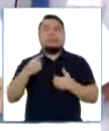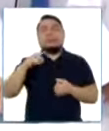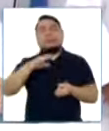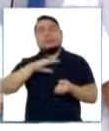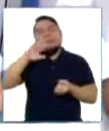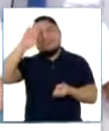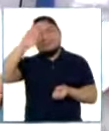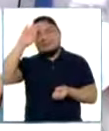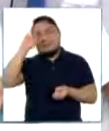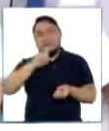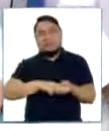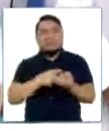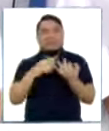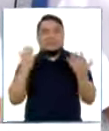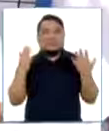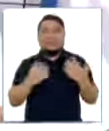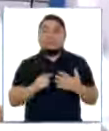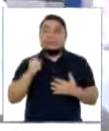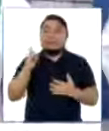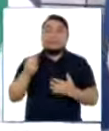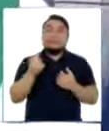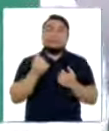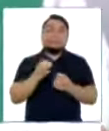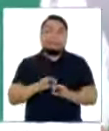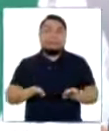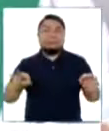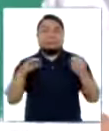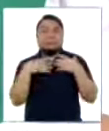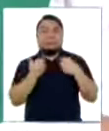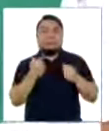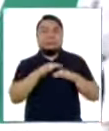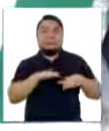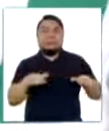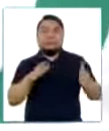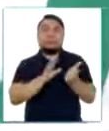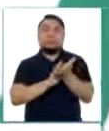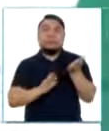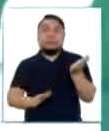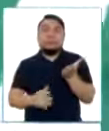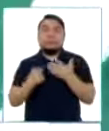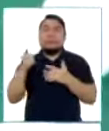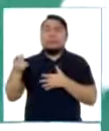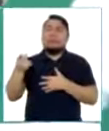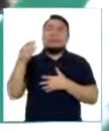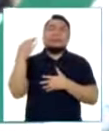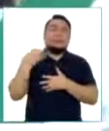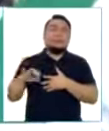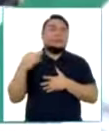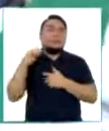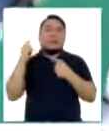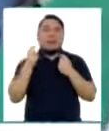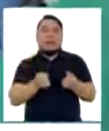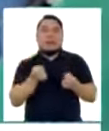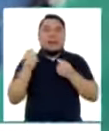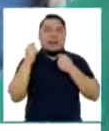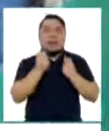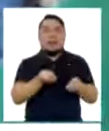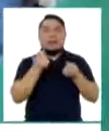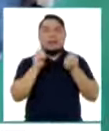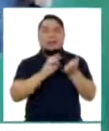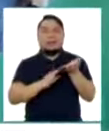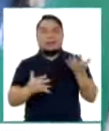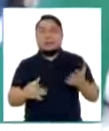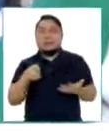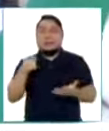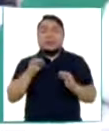muy importante para su recuperación. Vamos a conversar con él rápidamente porque él tiene una importante historia, porque en